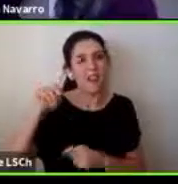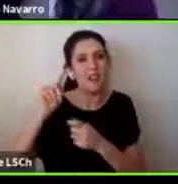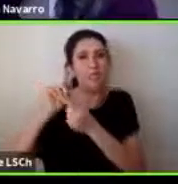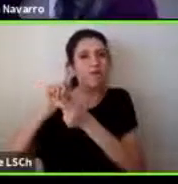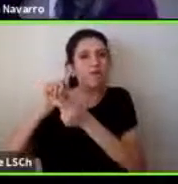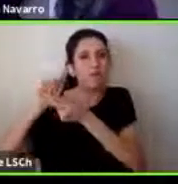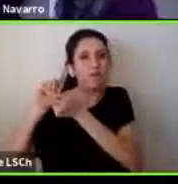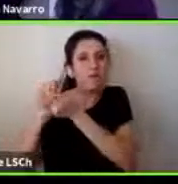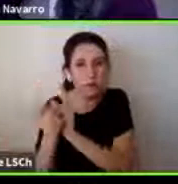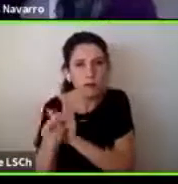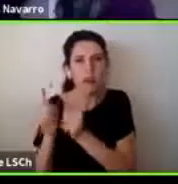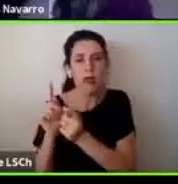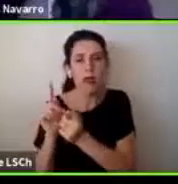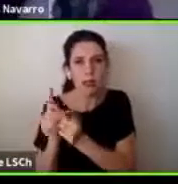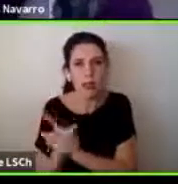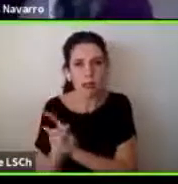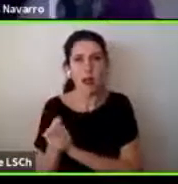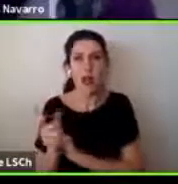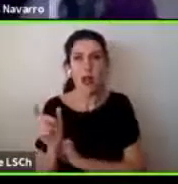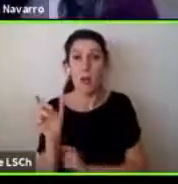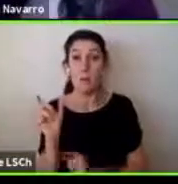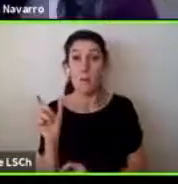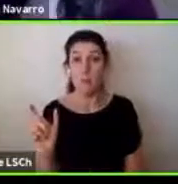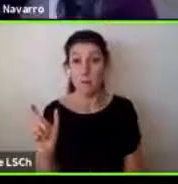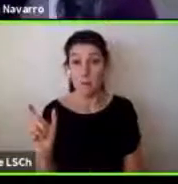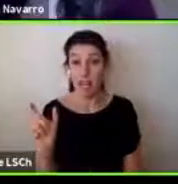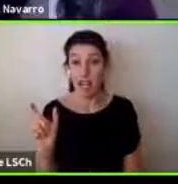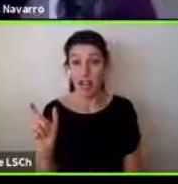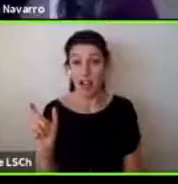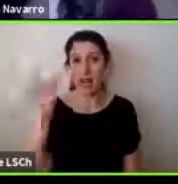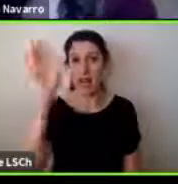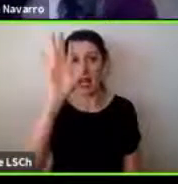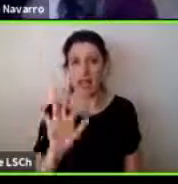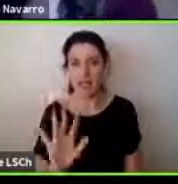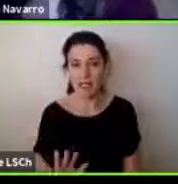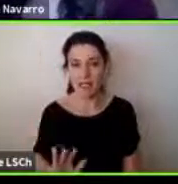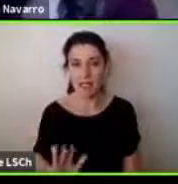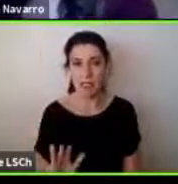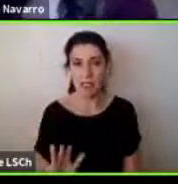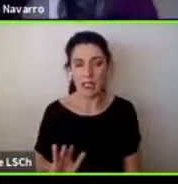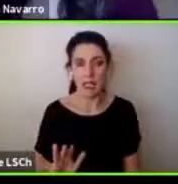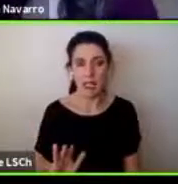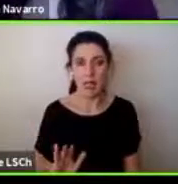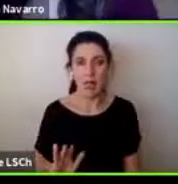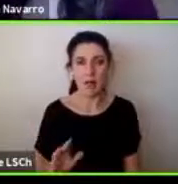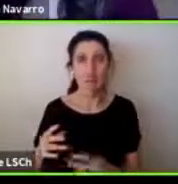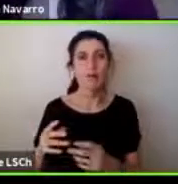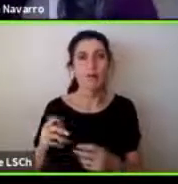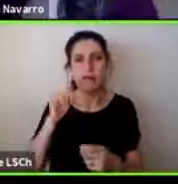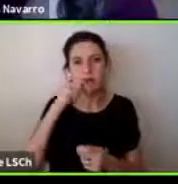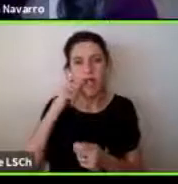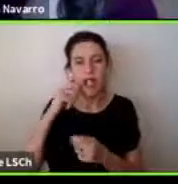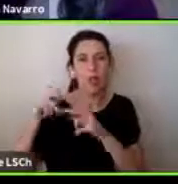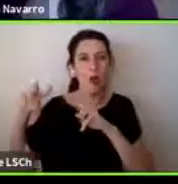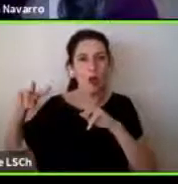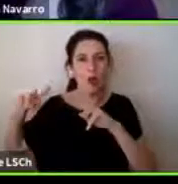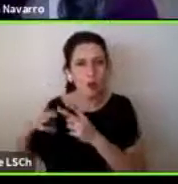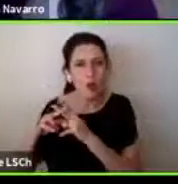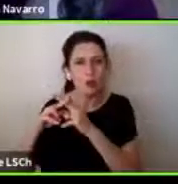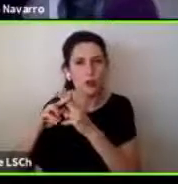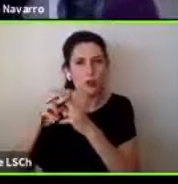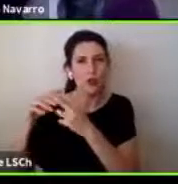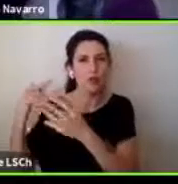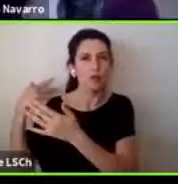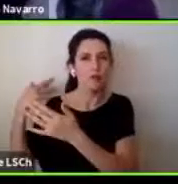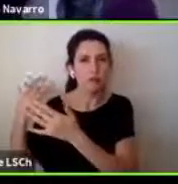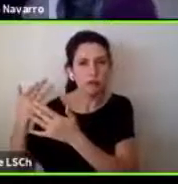palabras que usamos que los síntomas de los que hablamos son las construcciones que hemos hecho con el paso del tiempo y